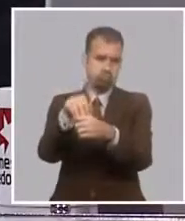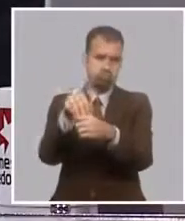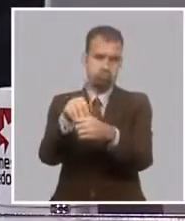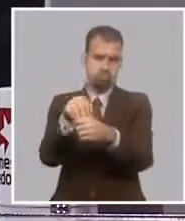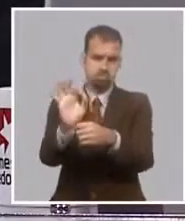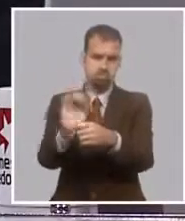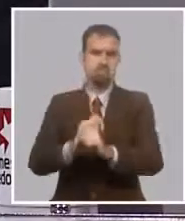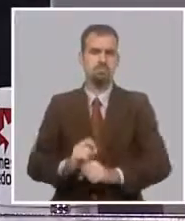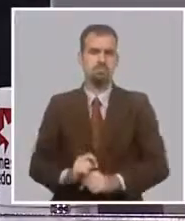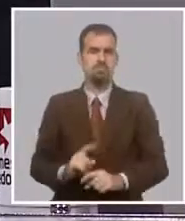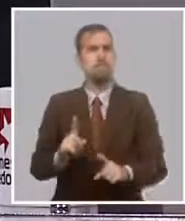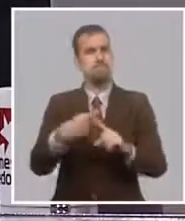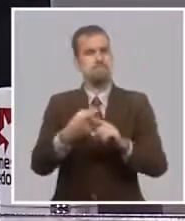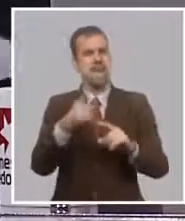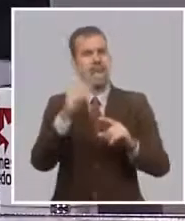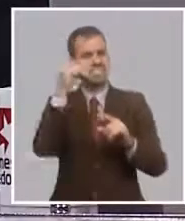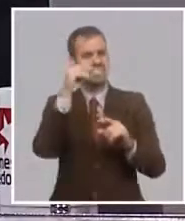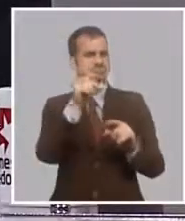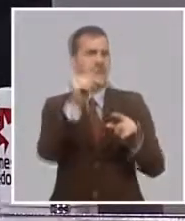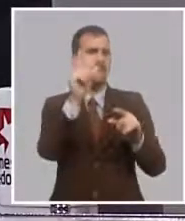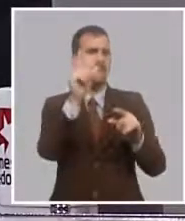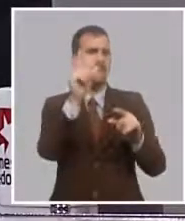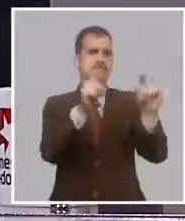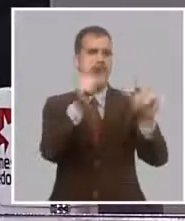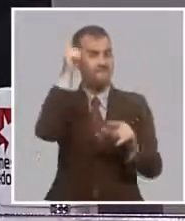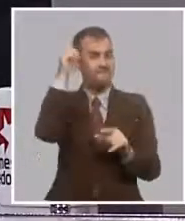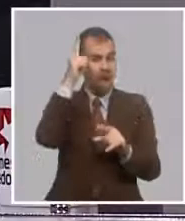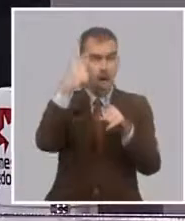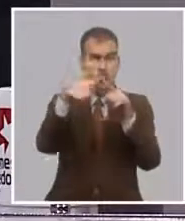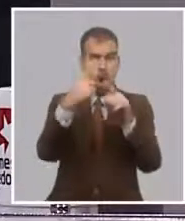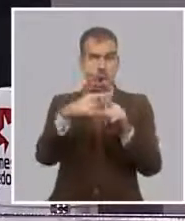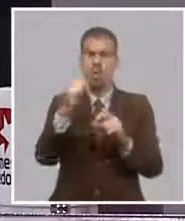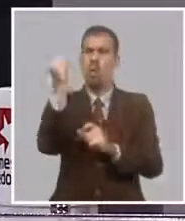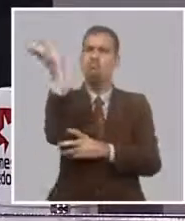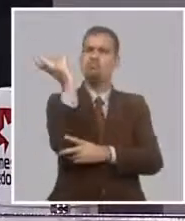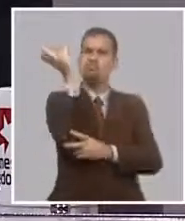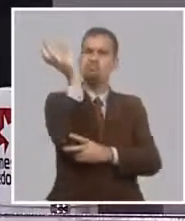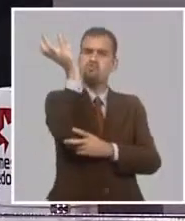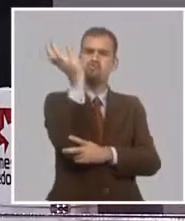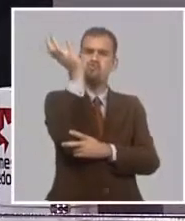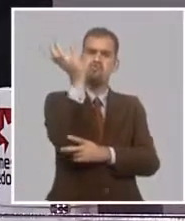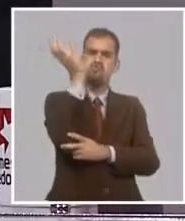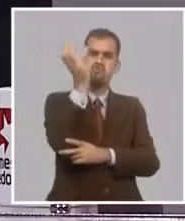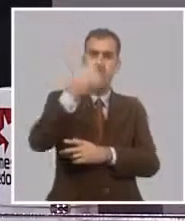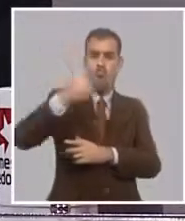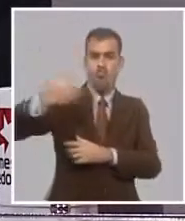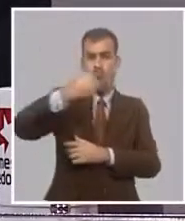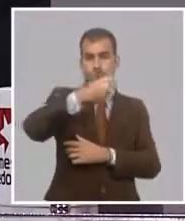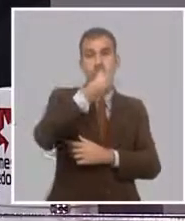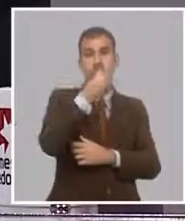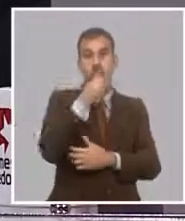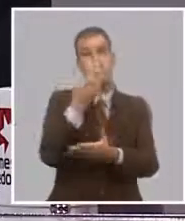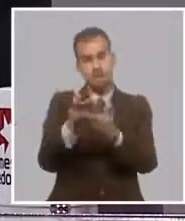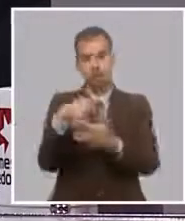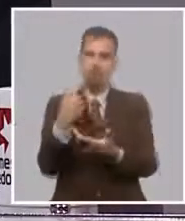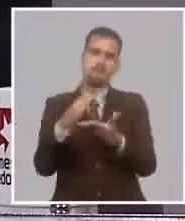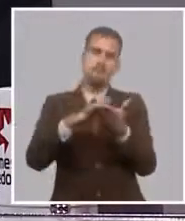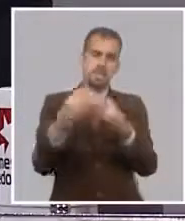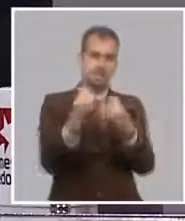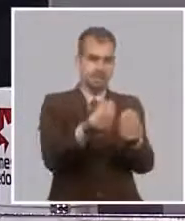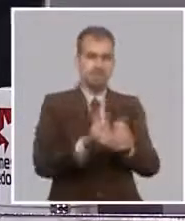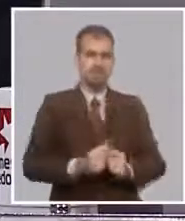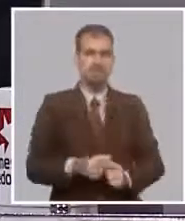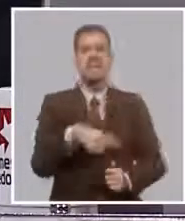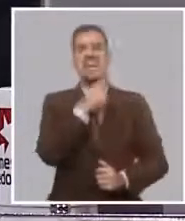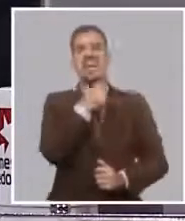la aceptación del ganado, las maquinarias agrícolas, equipos automotores, y otro cambio importante es que los fiadores se